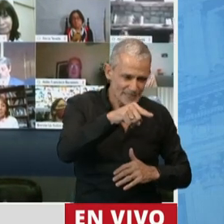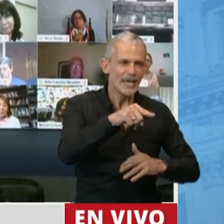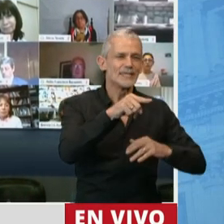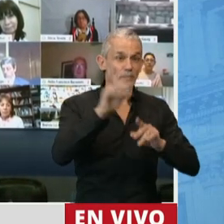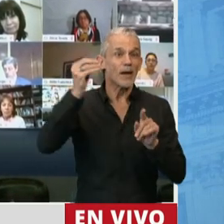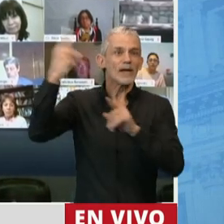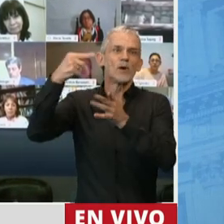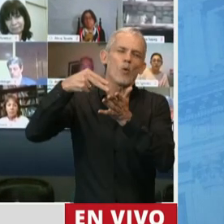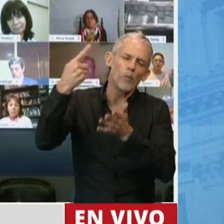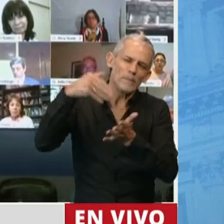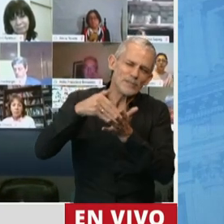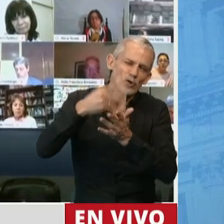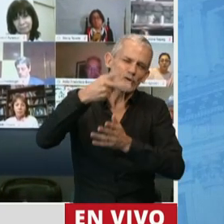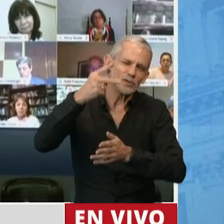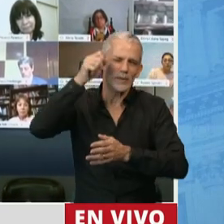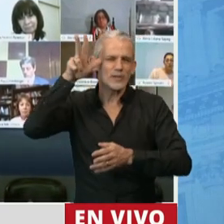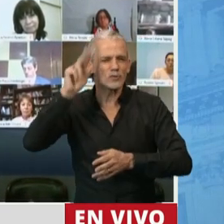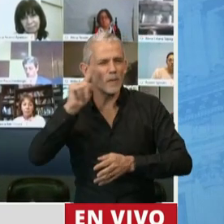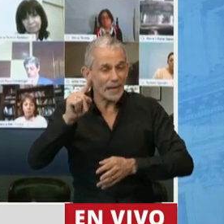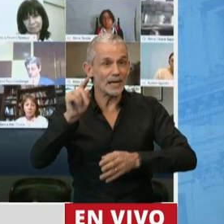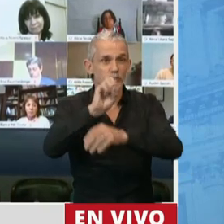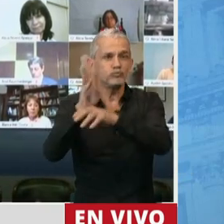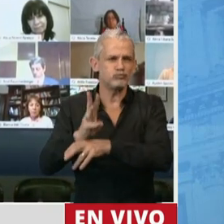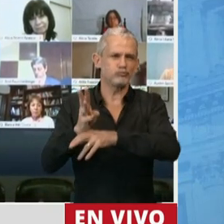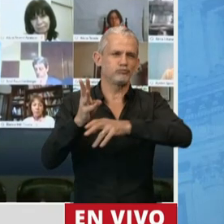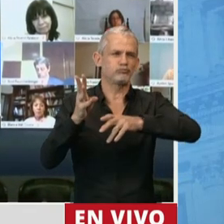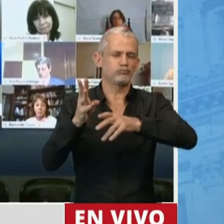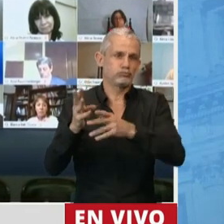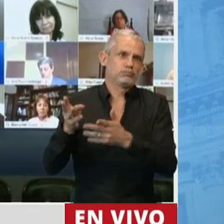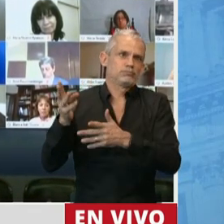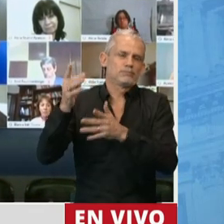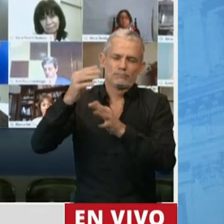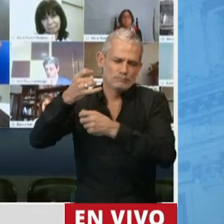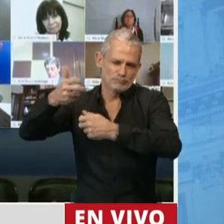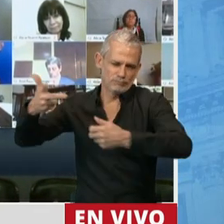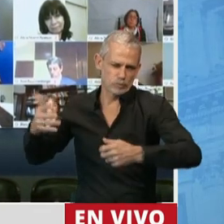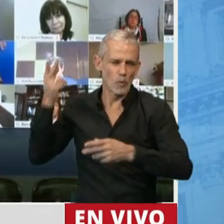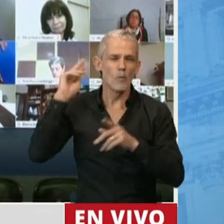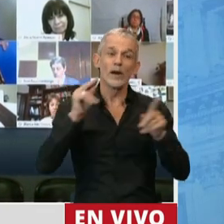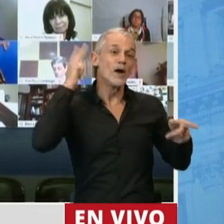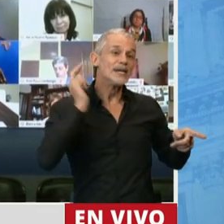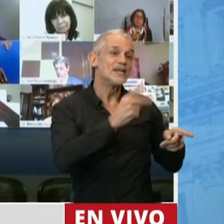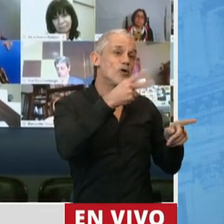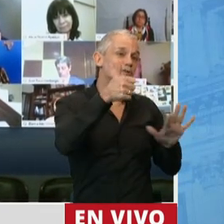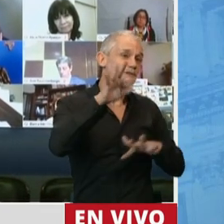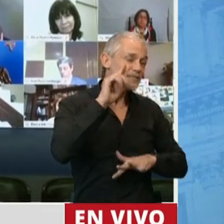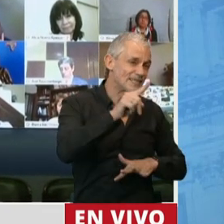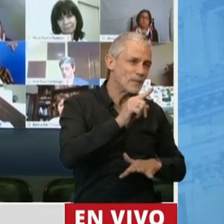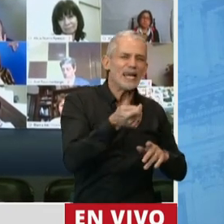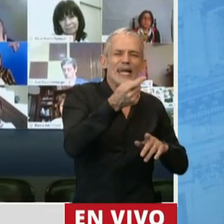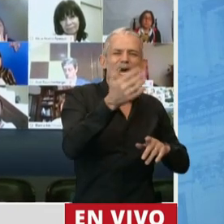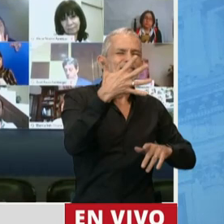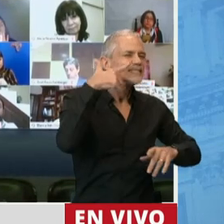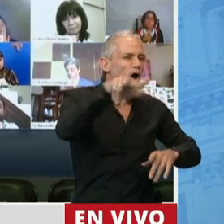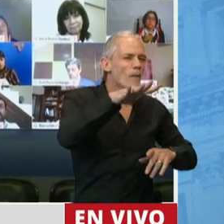Brasil 1.228.000 casos con 114 con 54.000 muertes, Chile 260.000 casos y casi 5